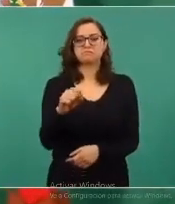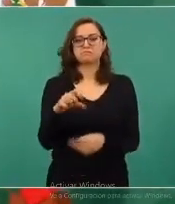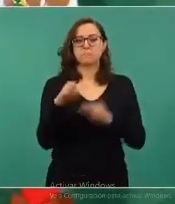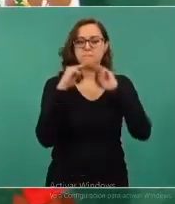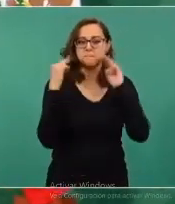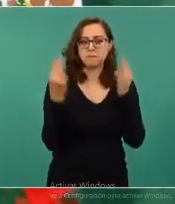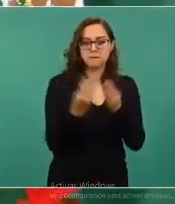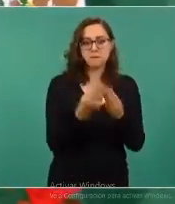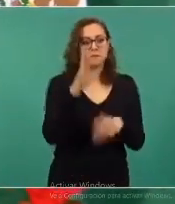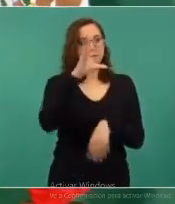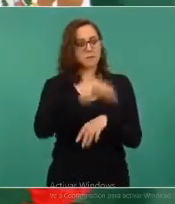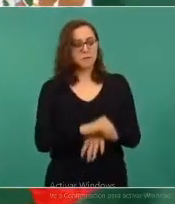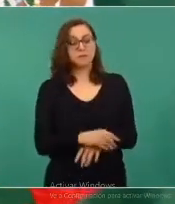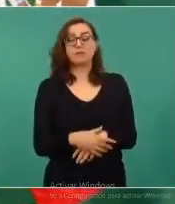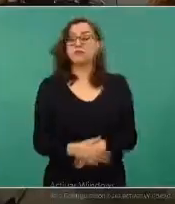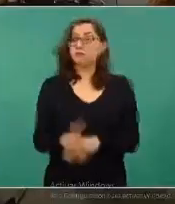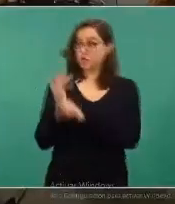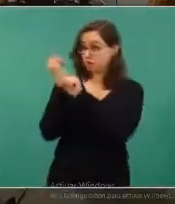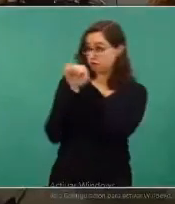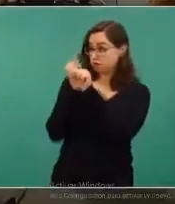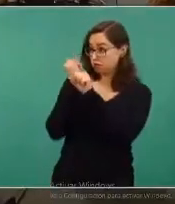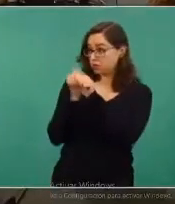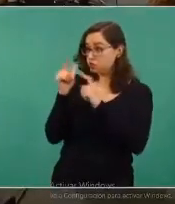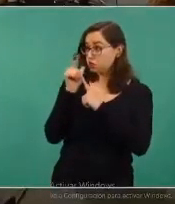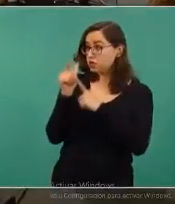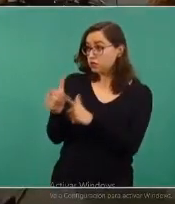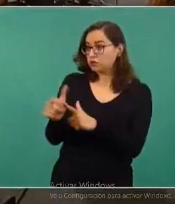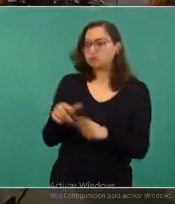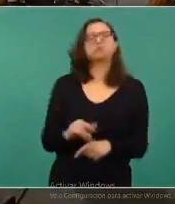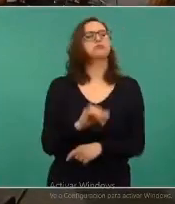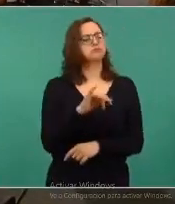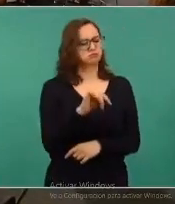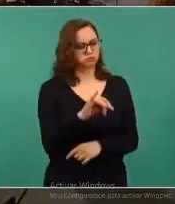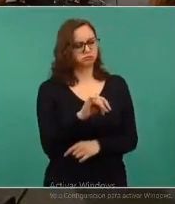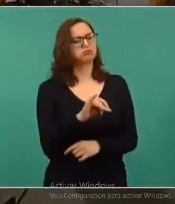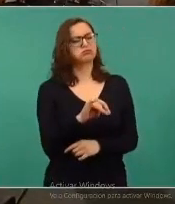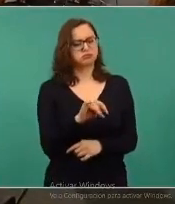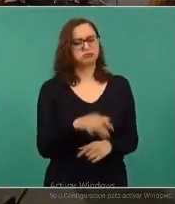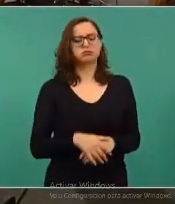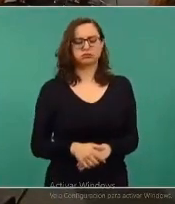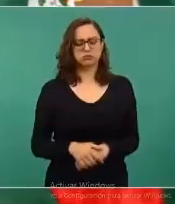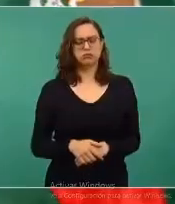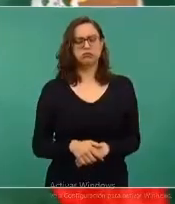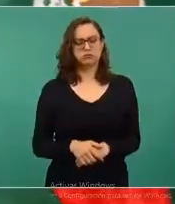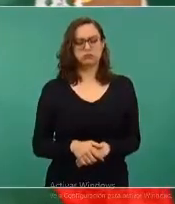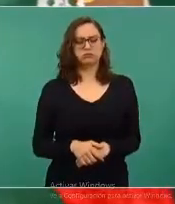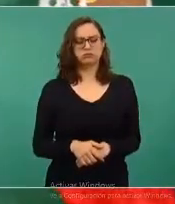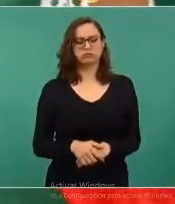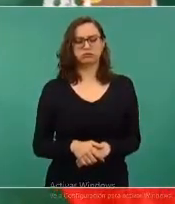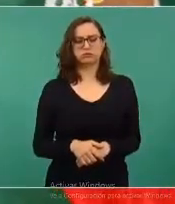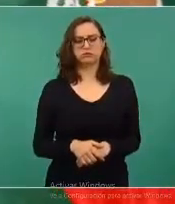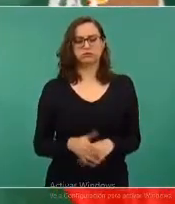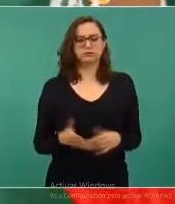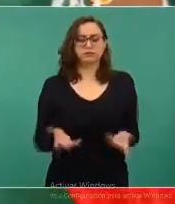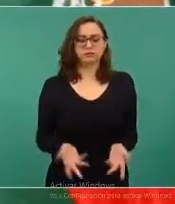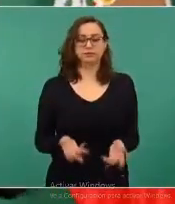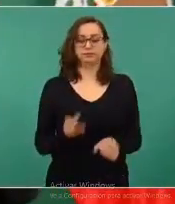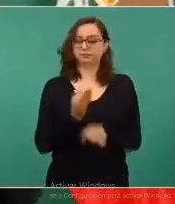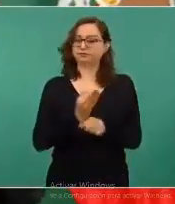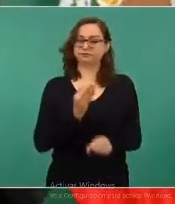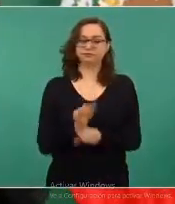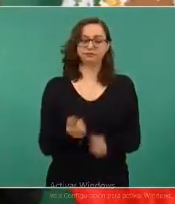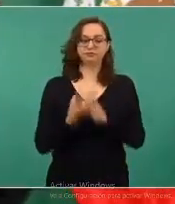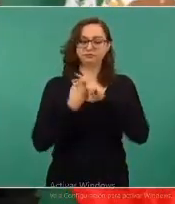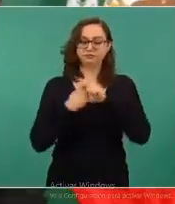¿Las investigaciones entonces van a continuar? Sí, pero se está iniciando esto.